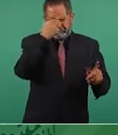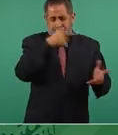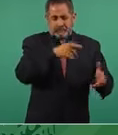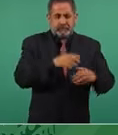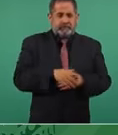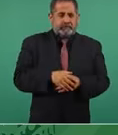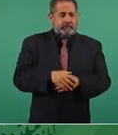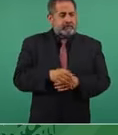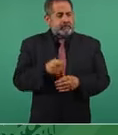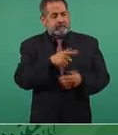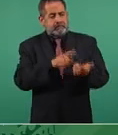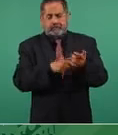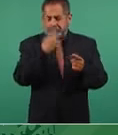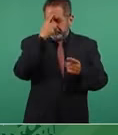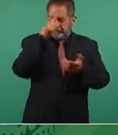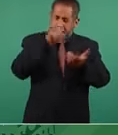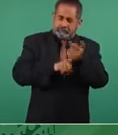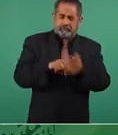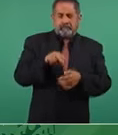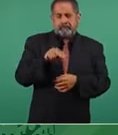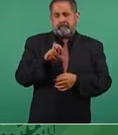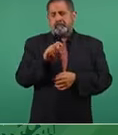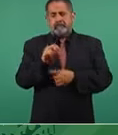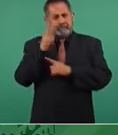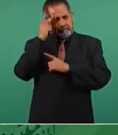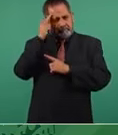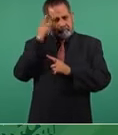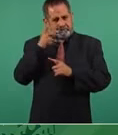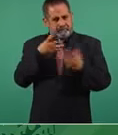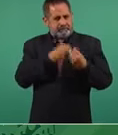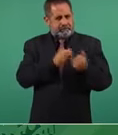neoporfirista, los que piensan,